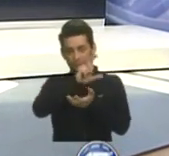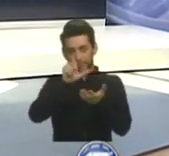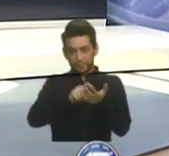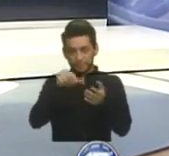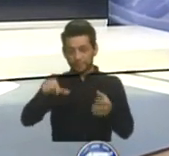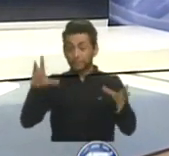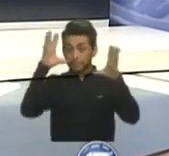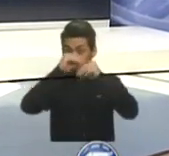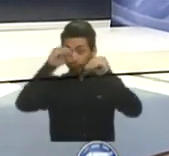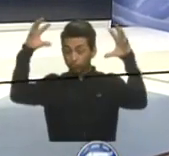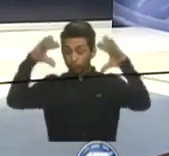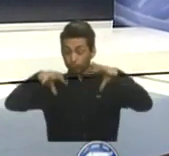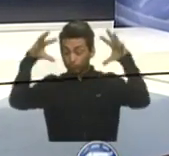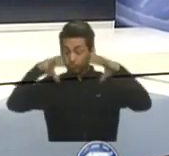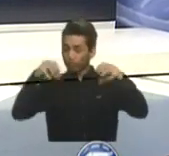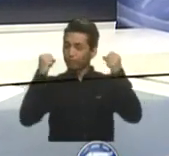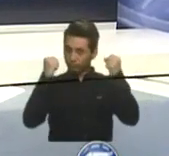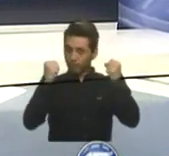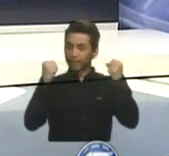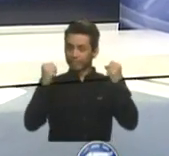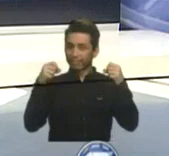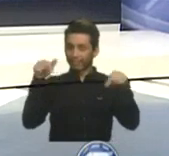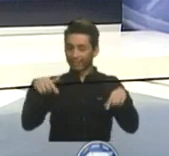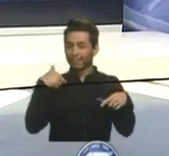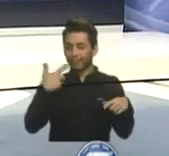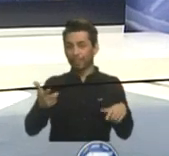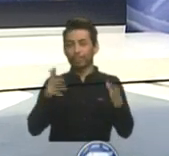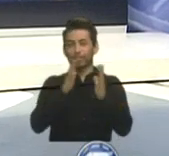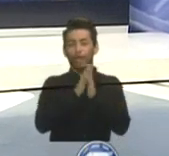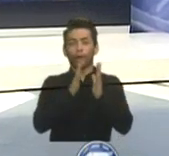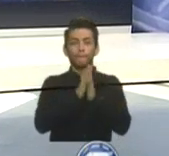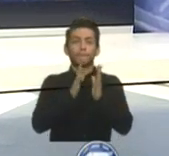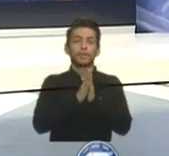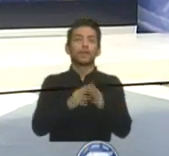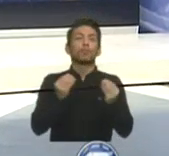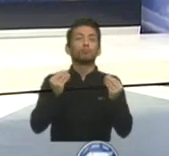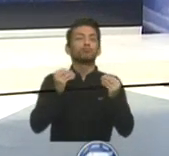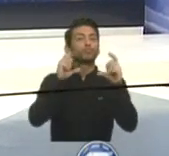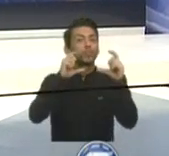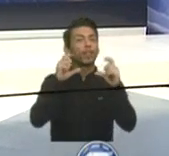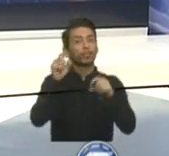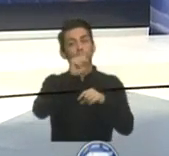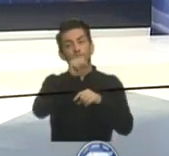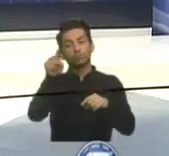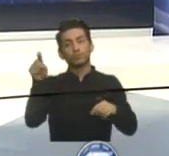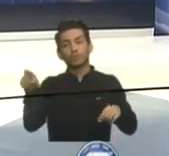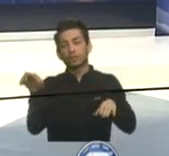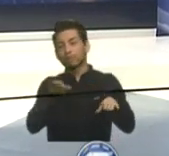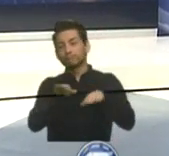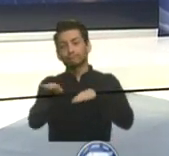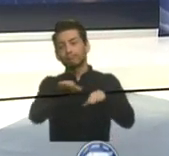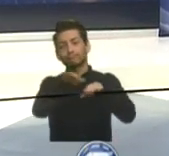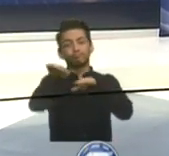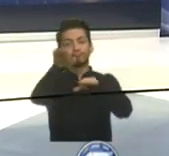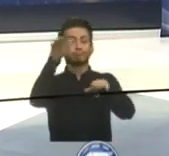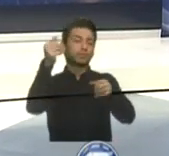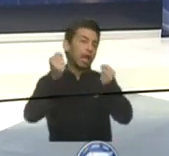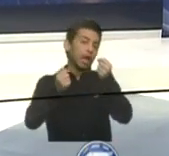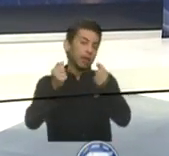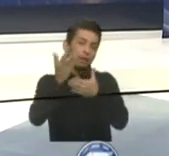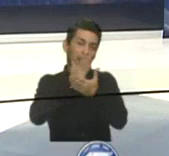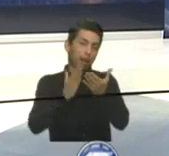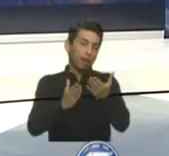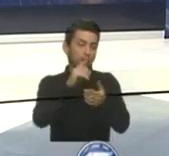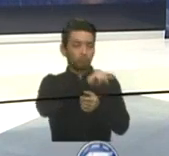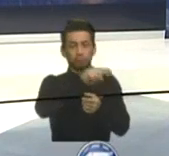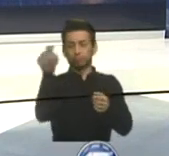lluvia torrencial, la que nos acompaña. Así que mucha precaución para quienes todavía se van a desplazar o se están desplazando de un lugar a otro.